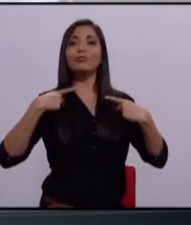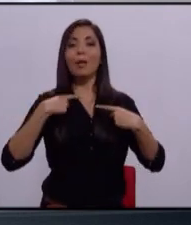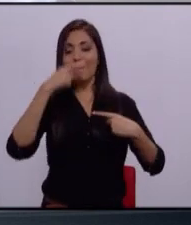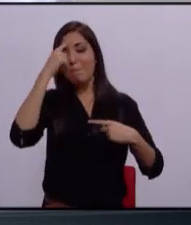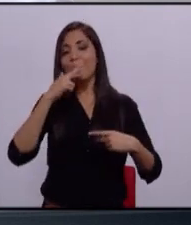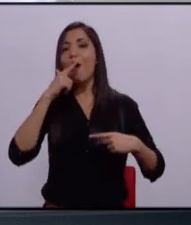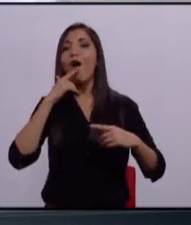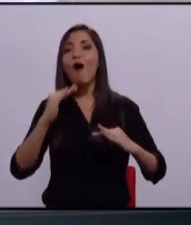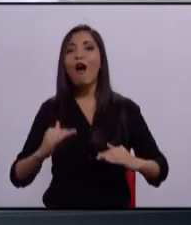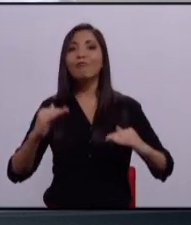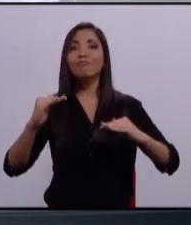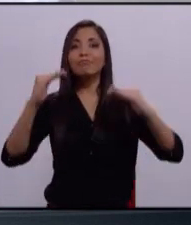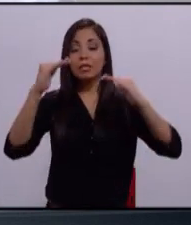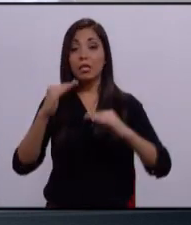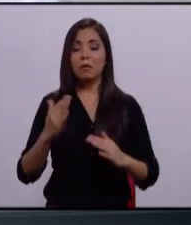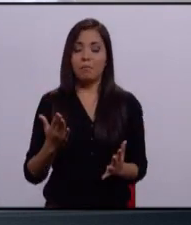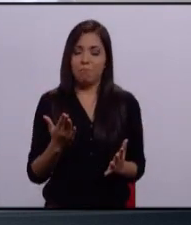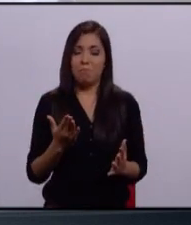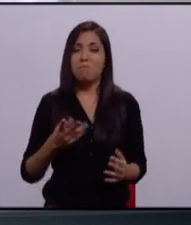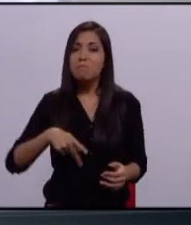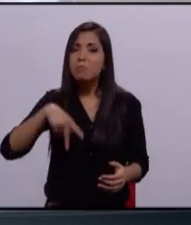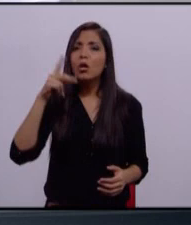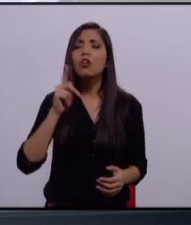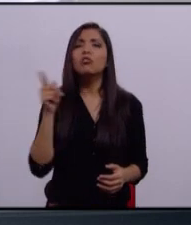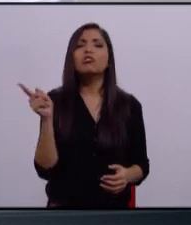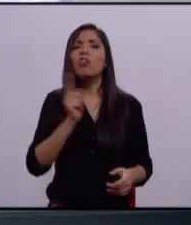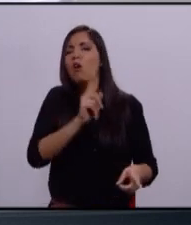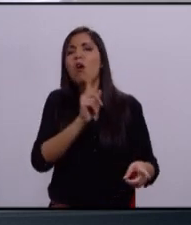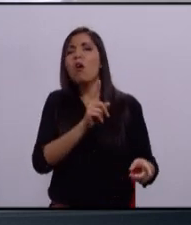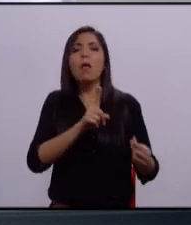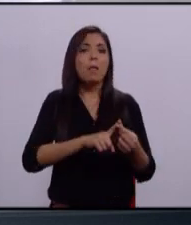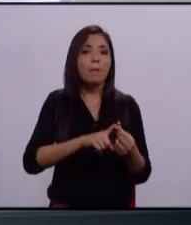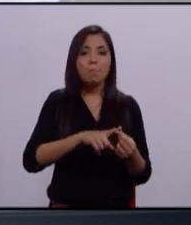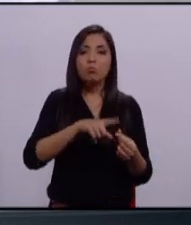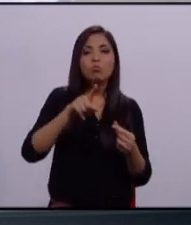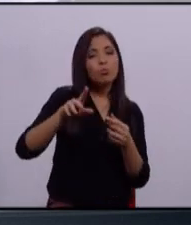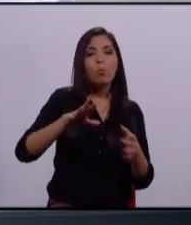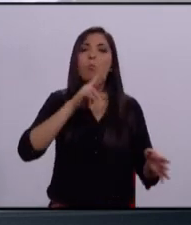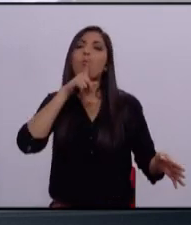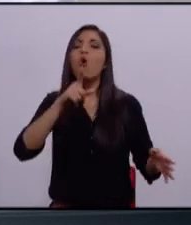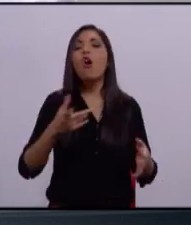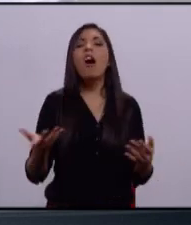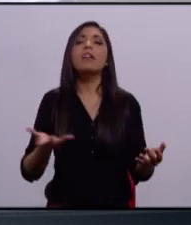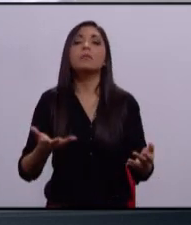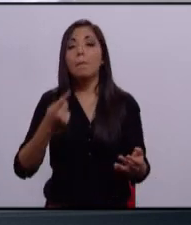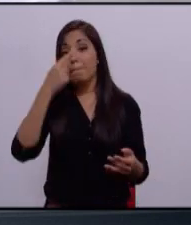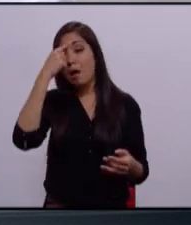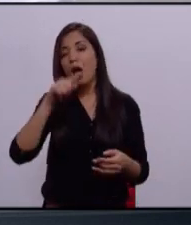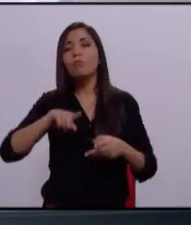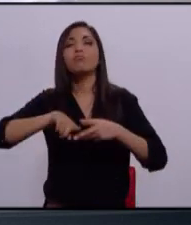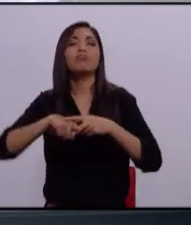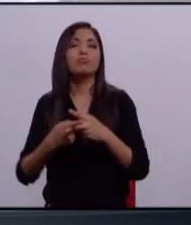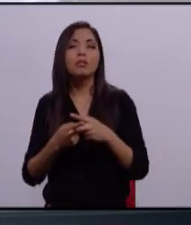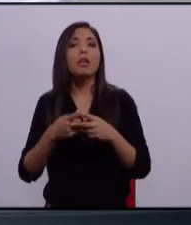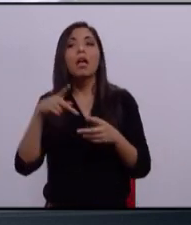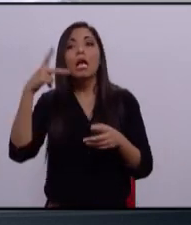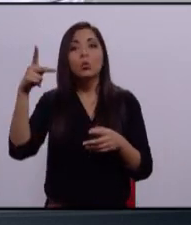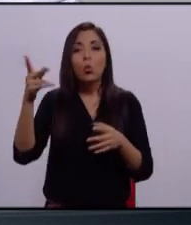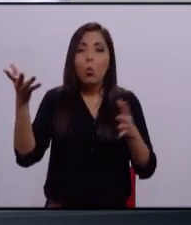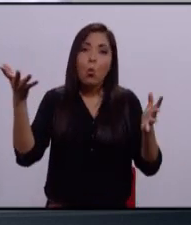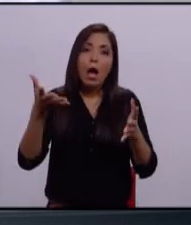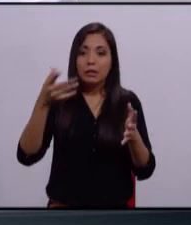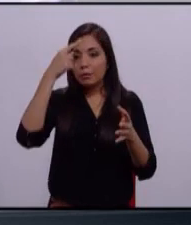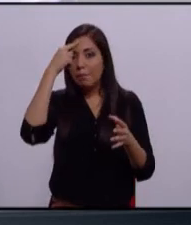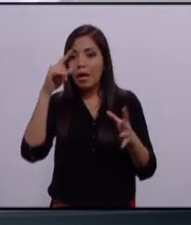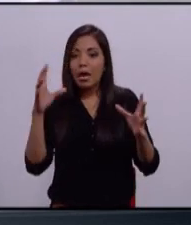desarrollo. Sin embargo, tú le diste otro uso. Te diste a la tarea dolosamente de comenzar a armar tu estructura